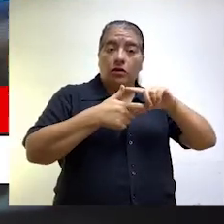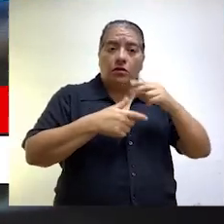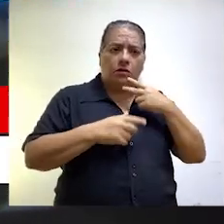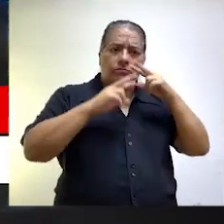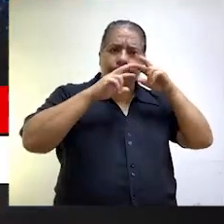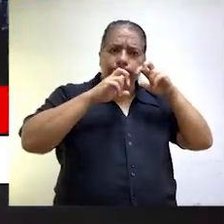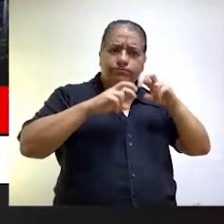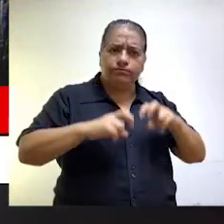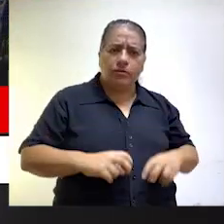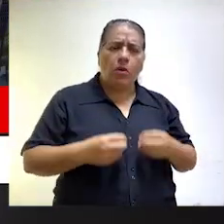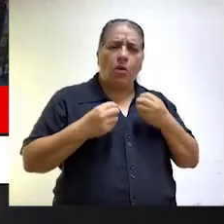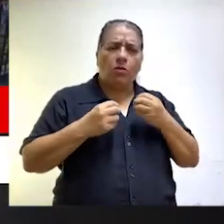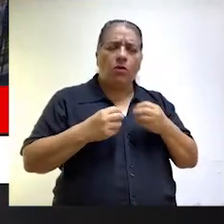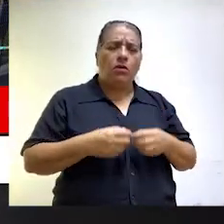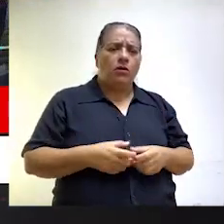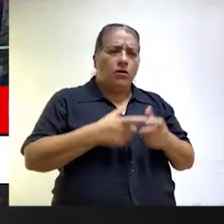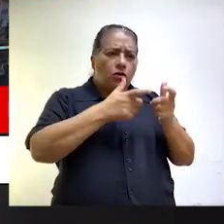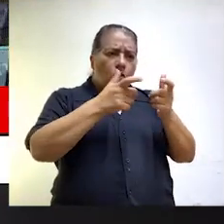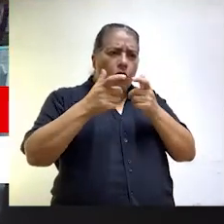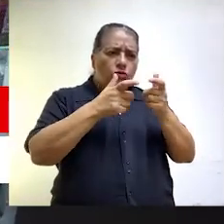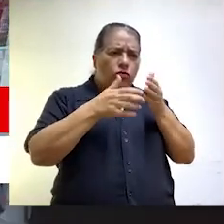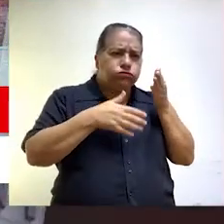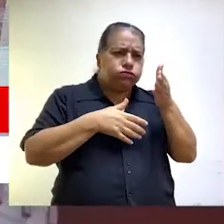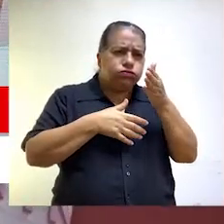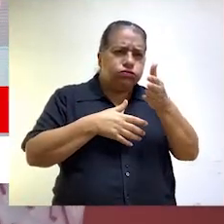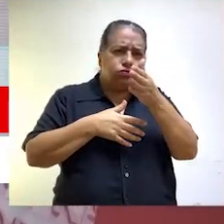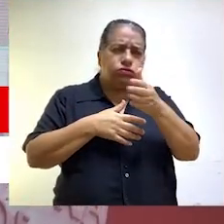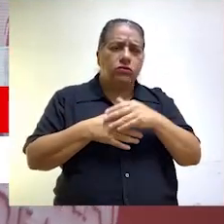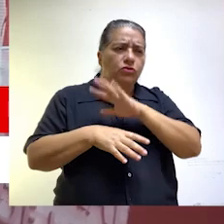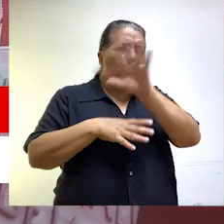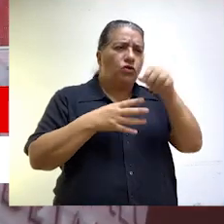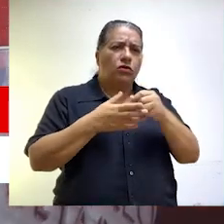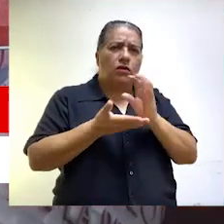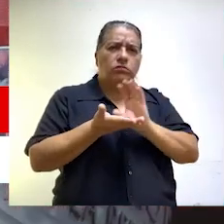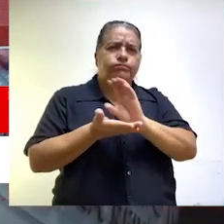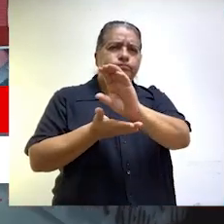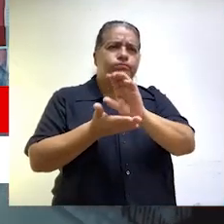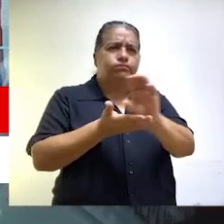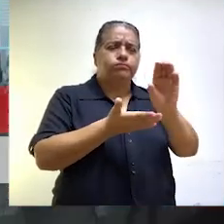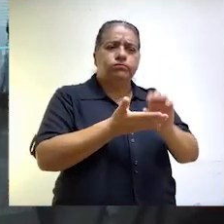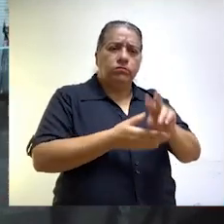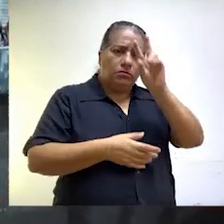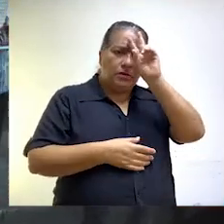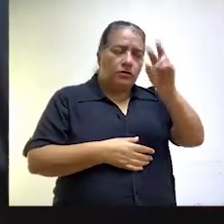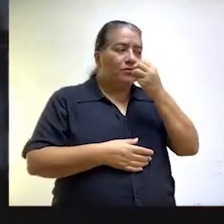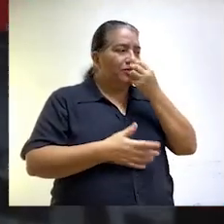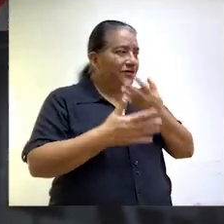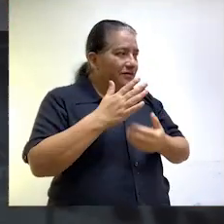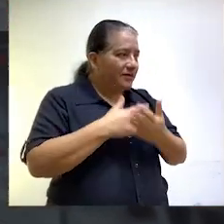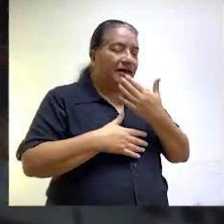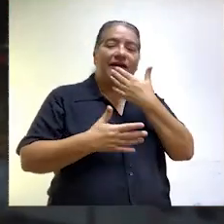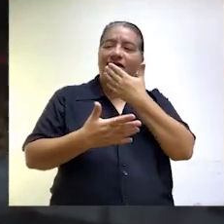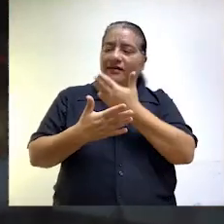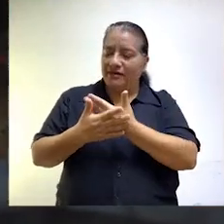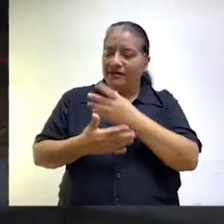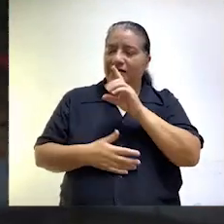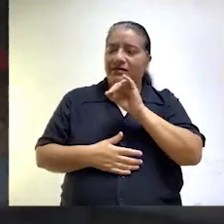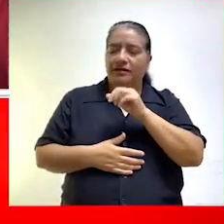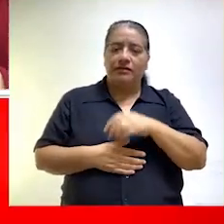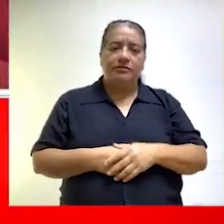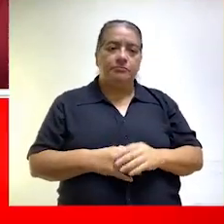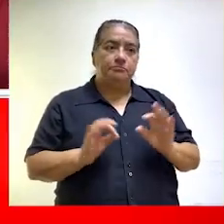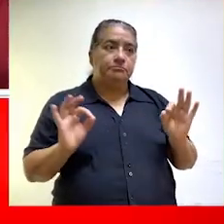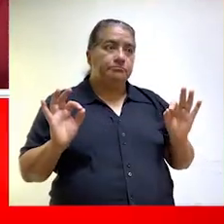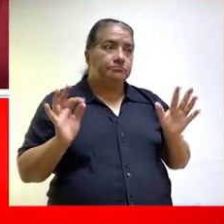estudio sobre el impacto del control concurrente en las inversiones públicas. ¿Cómo está Jennifer? Bienvenida a Contraloría TV. Diana, muchas gracias por la invitación.